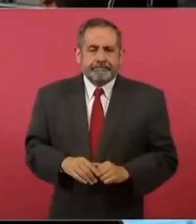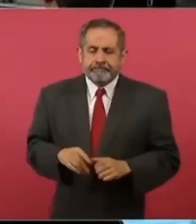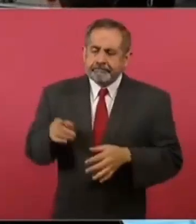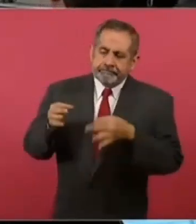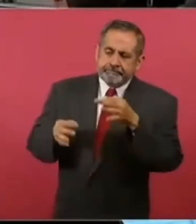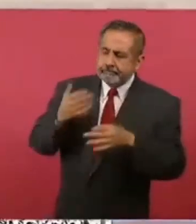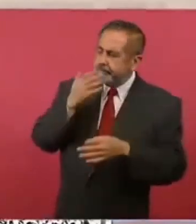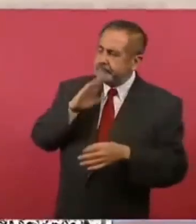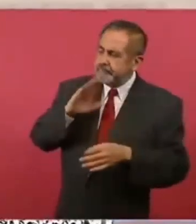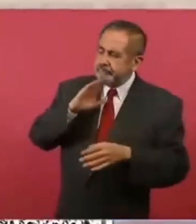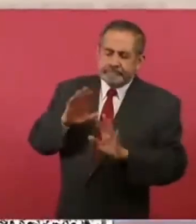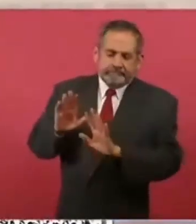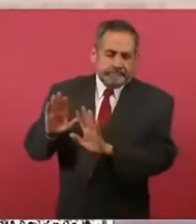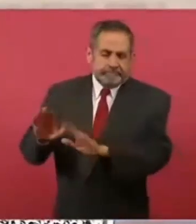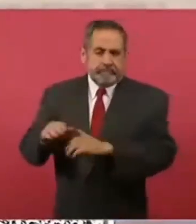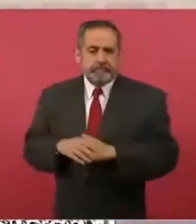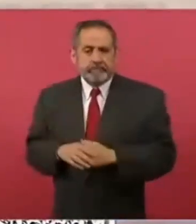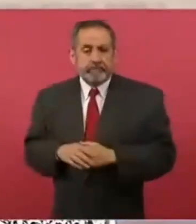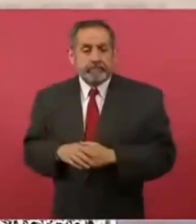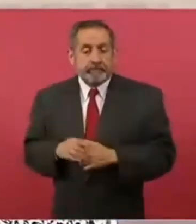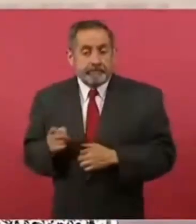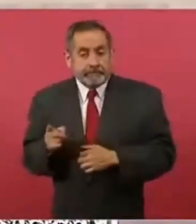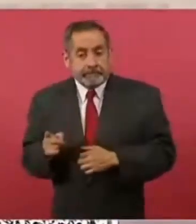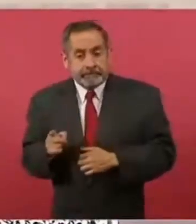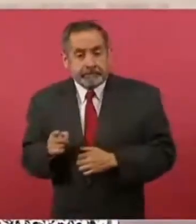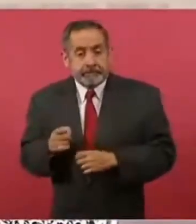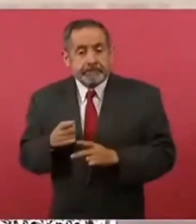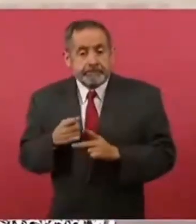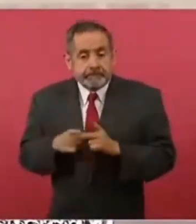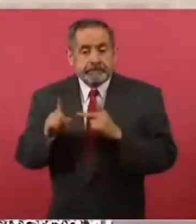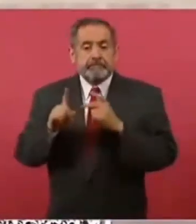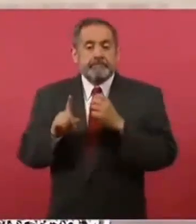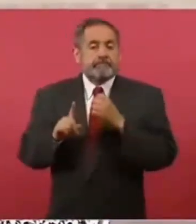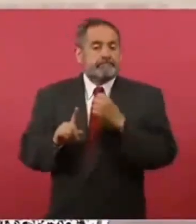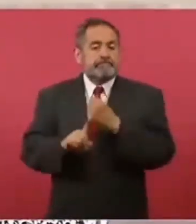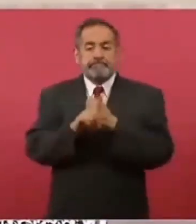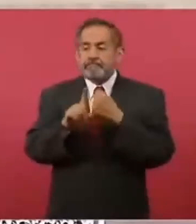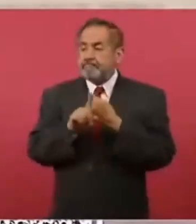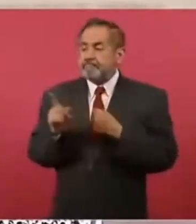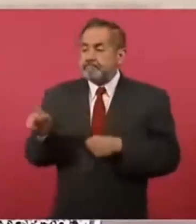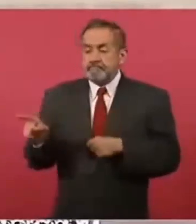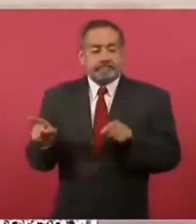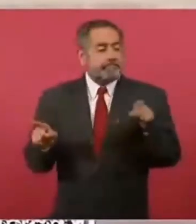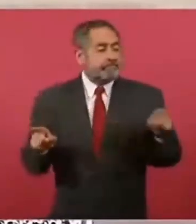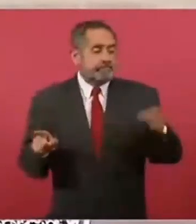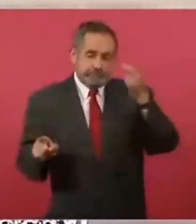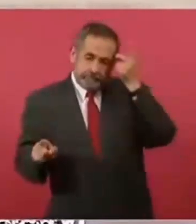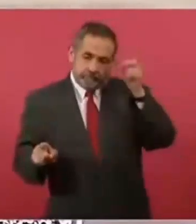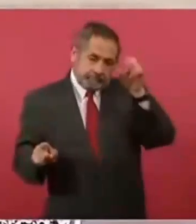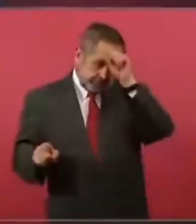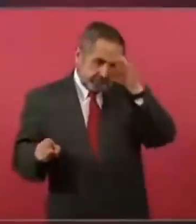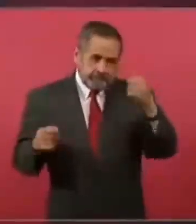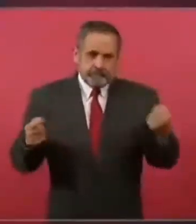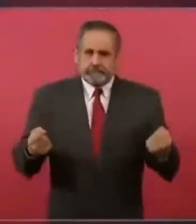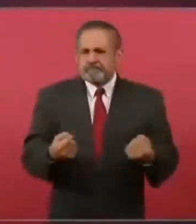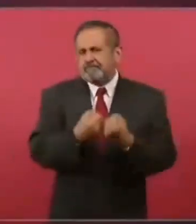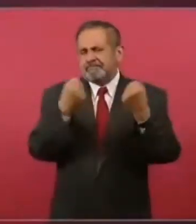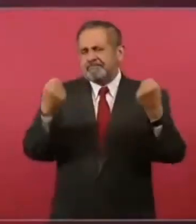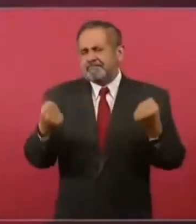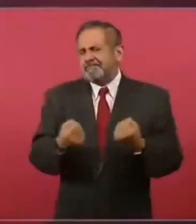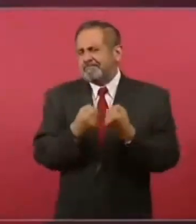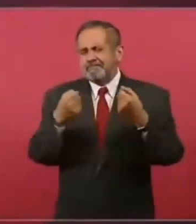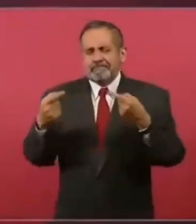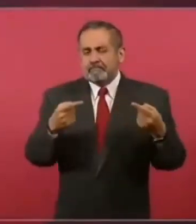en nada, empieza a tener problemas con ellos y entonces le inventan